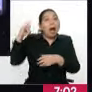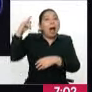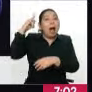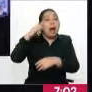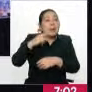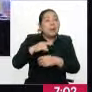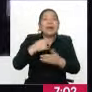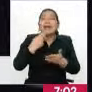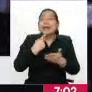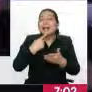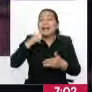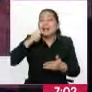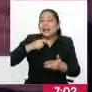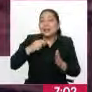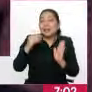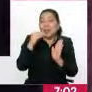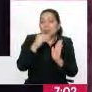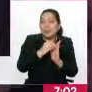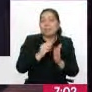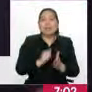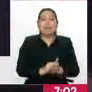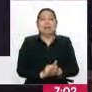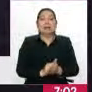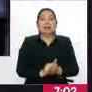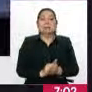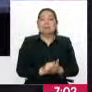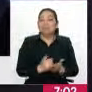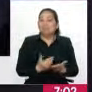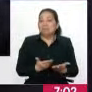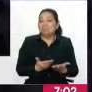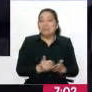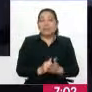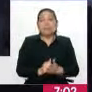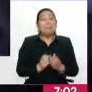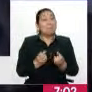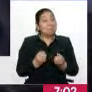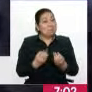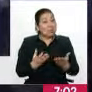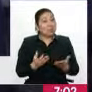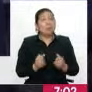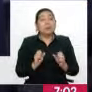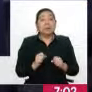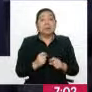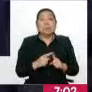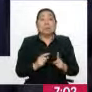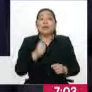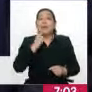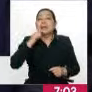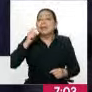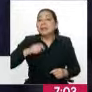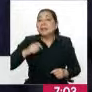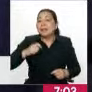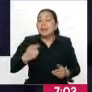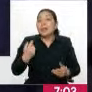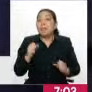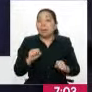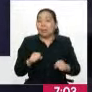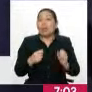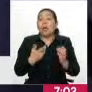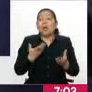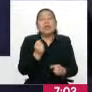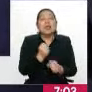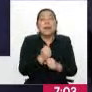Y hay unos requisitos que hay que cumplir, requisitos bastante exigentes, pero se necesitan justamente para poder